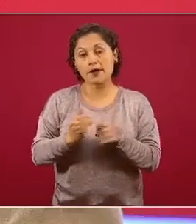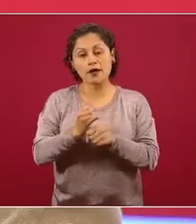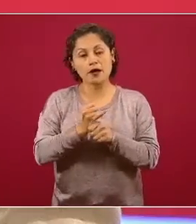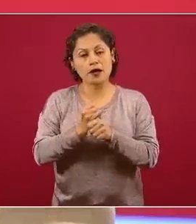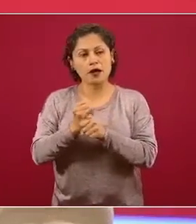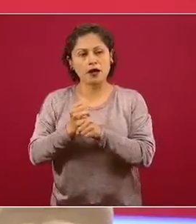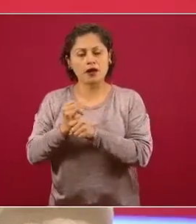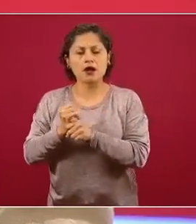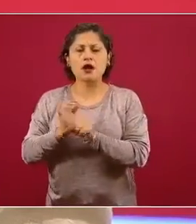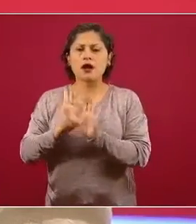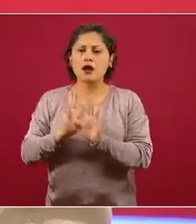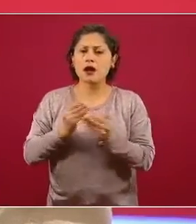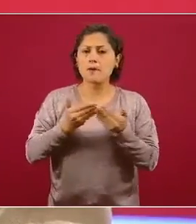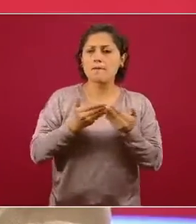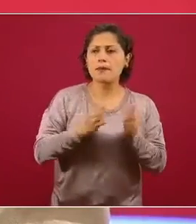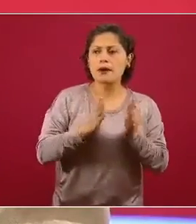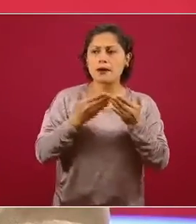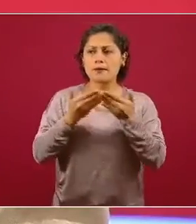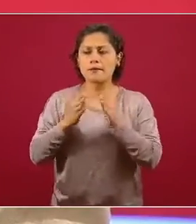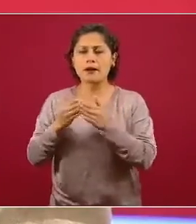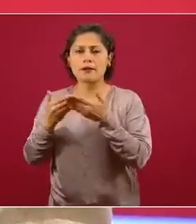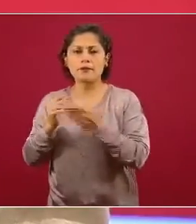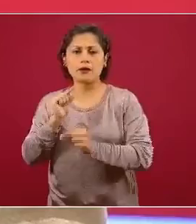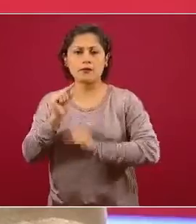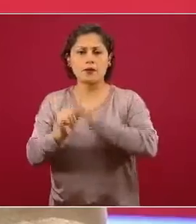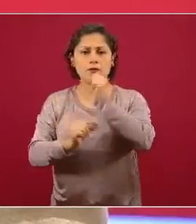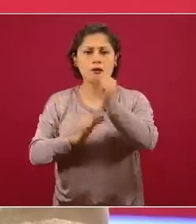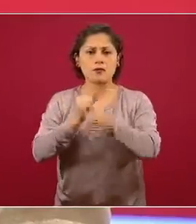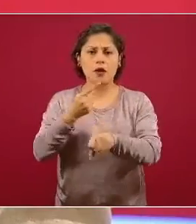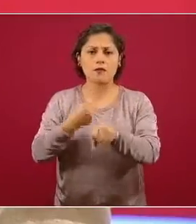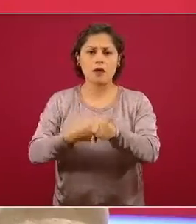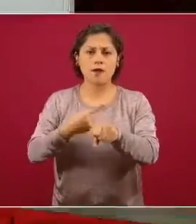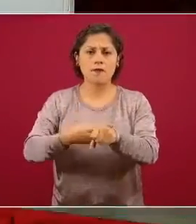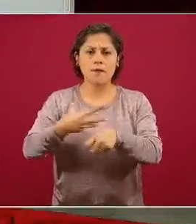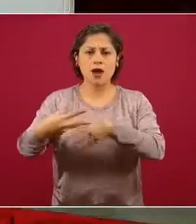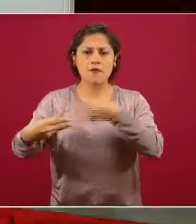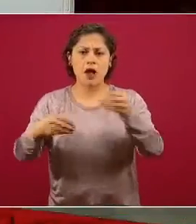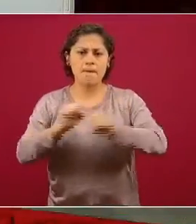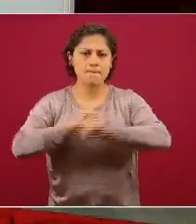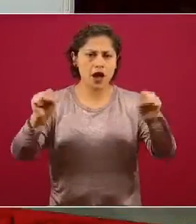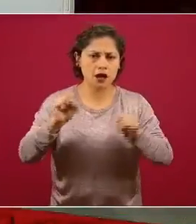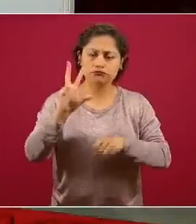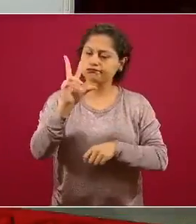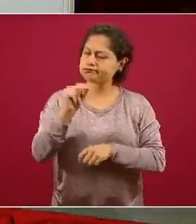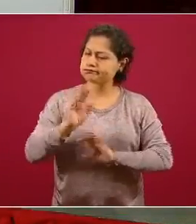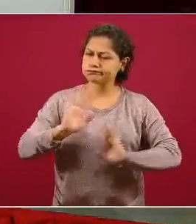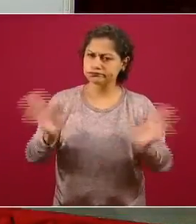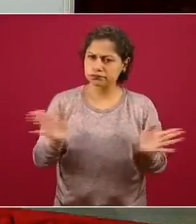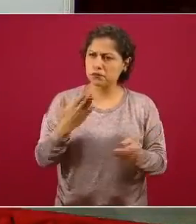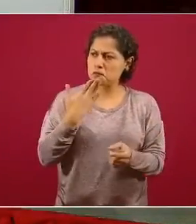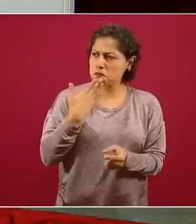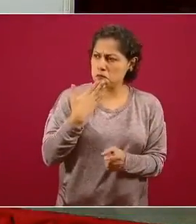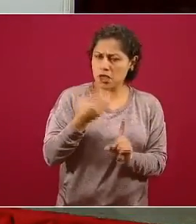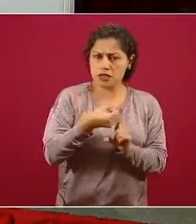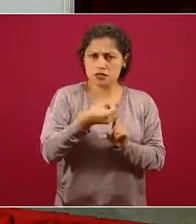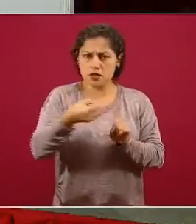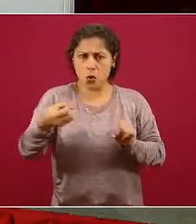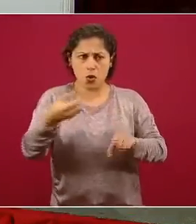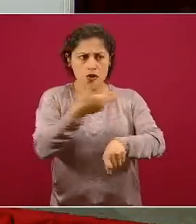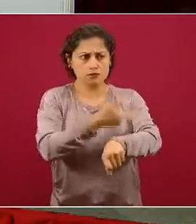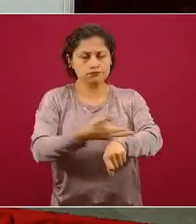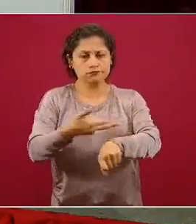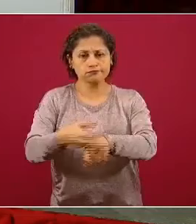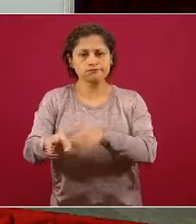que en términos generales se ha mantenido ordenado, progresivo y de acuerdo a planes claros